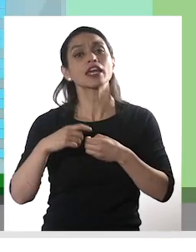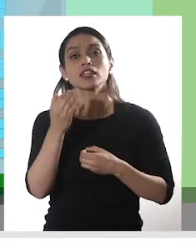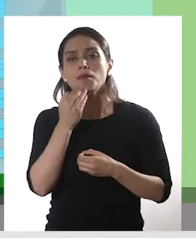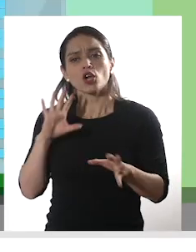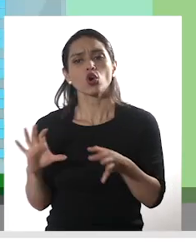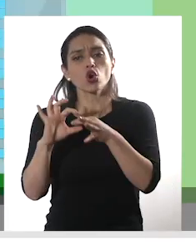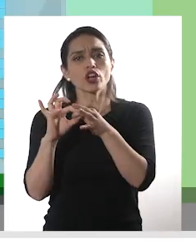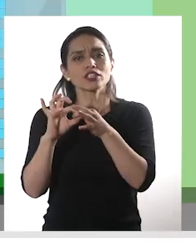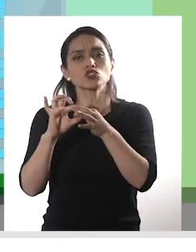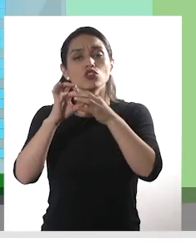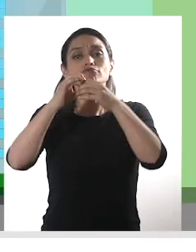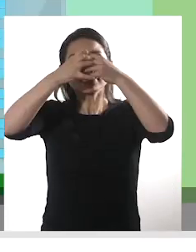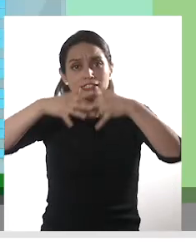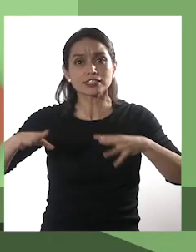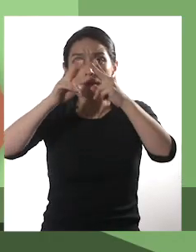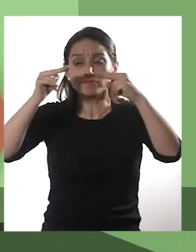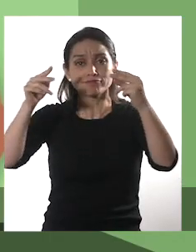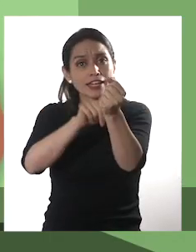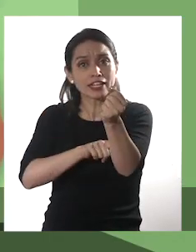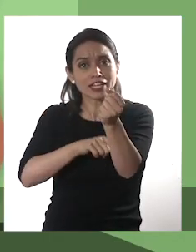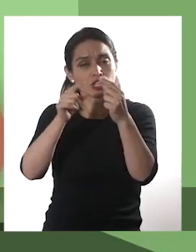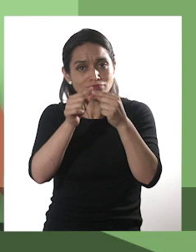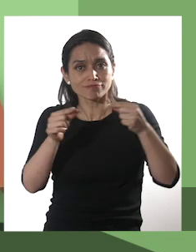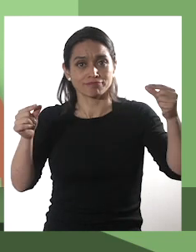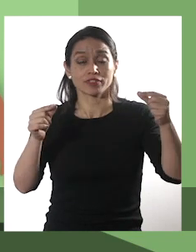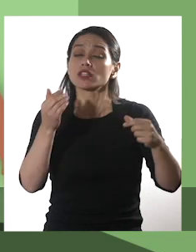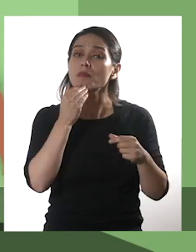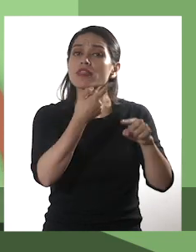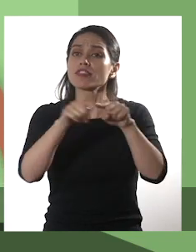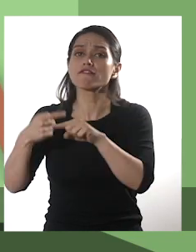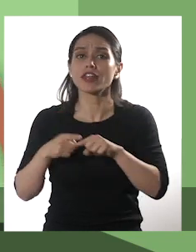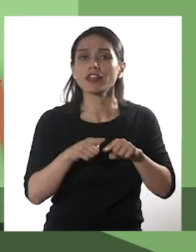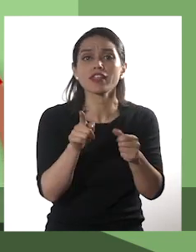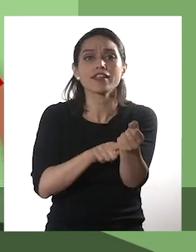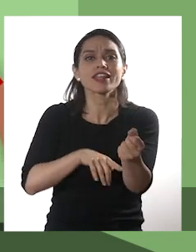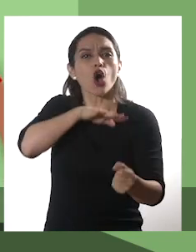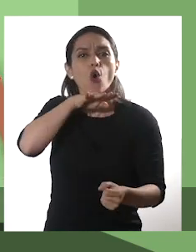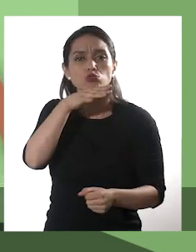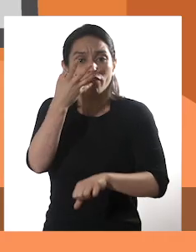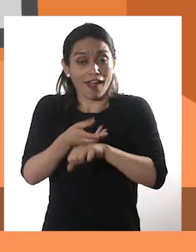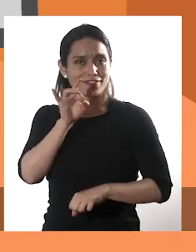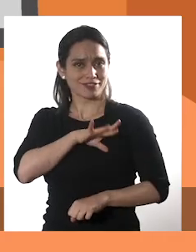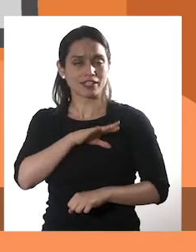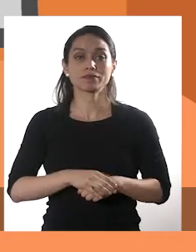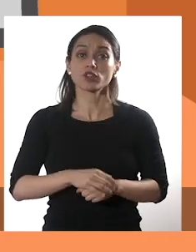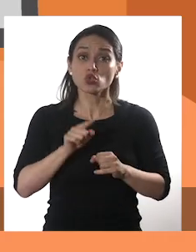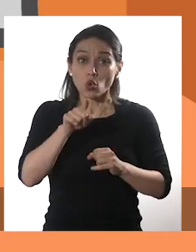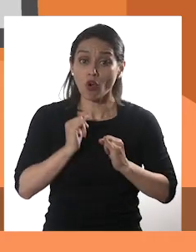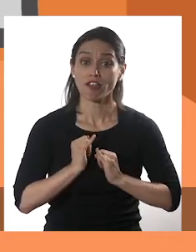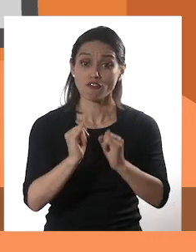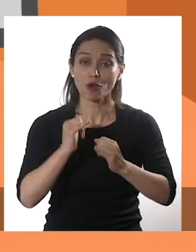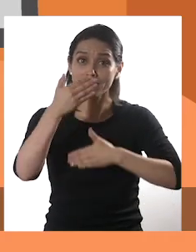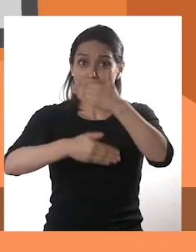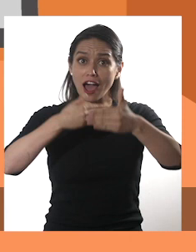su conexión en un sistema eléctrico nacional, además de los diversos usos de la energía en nuestro país. Infórmate de